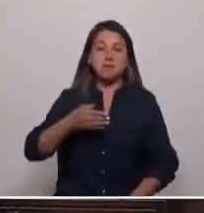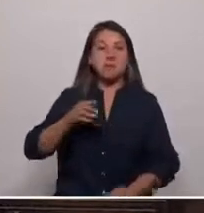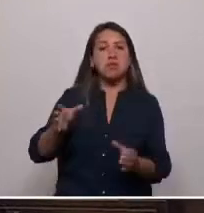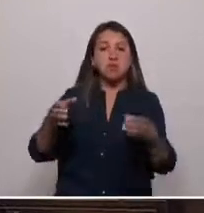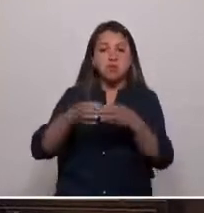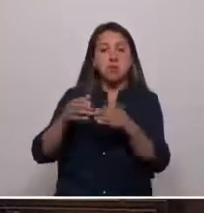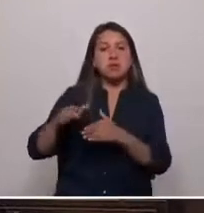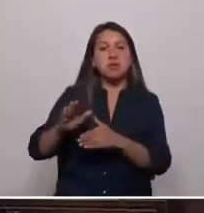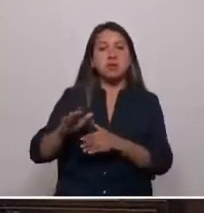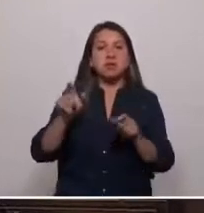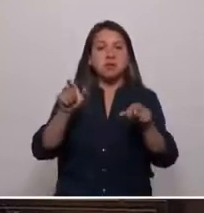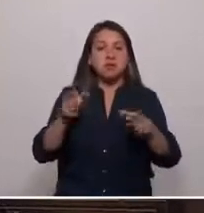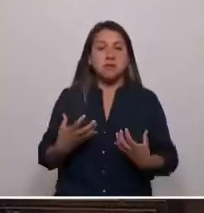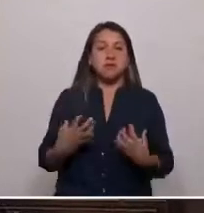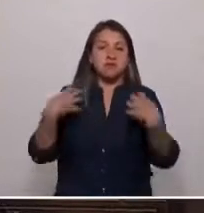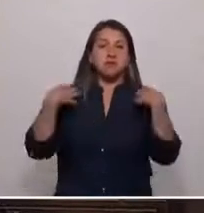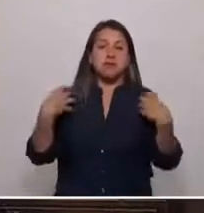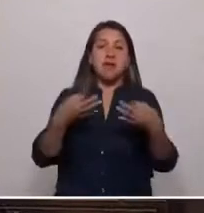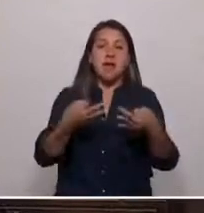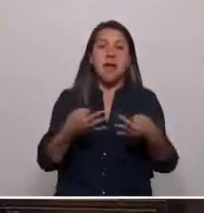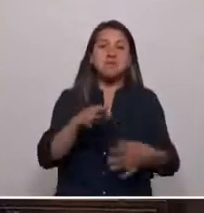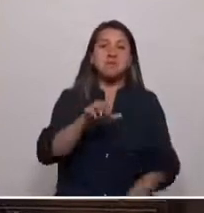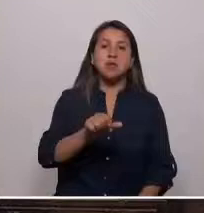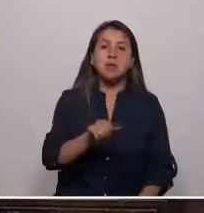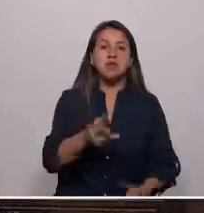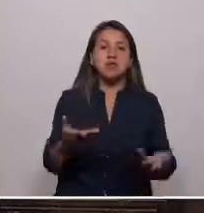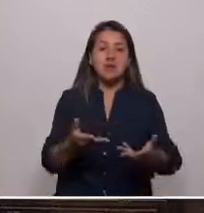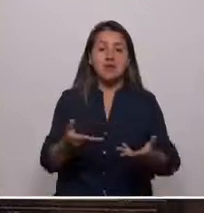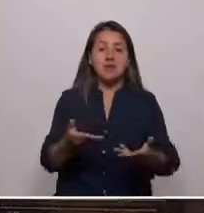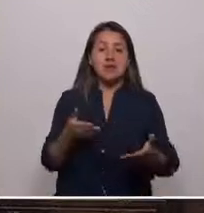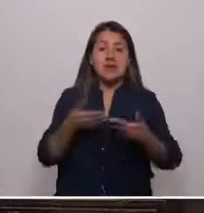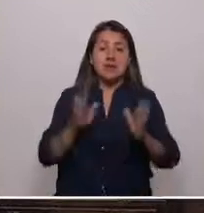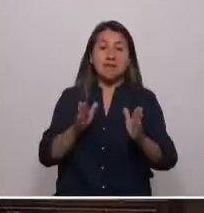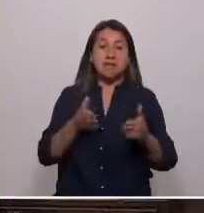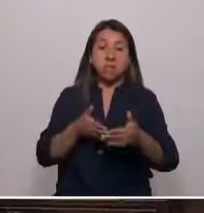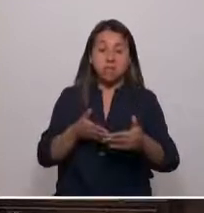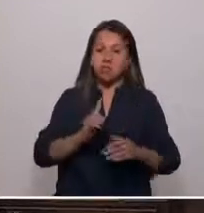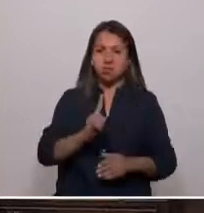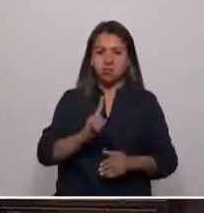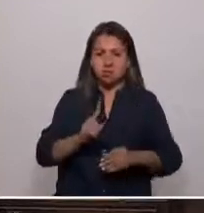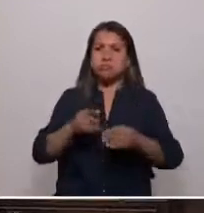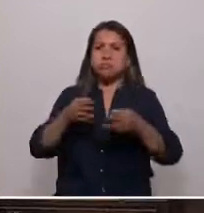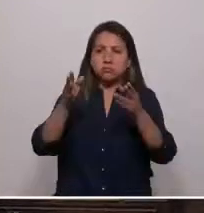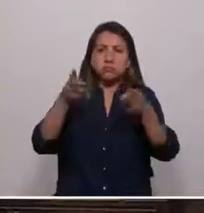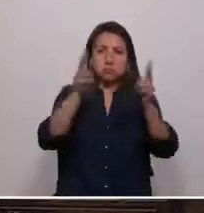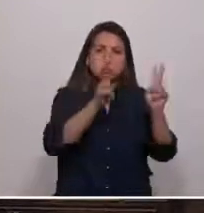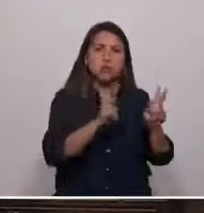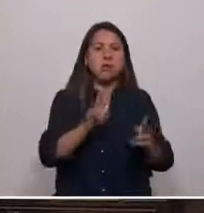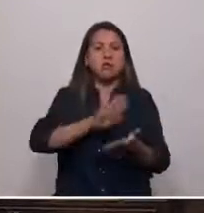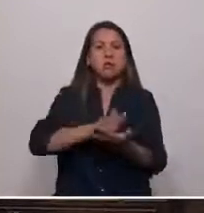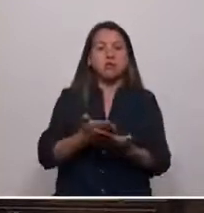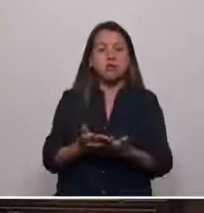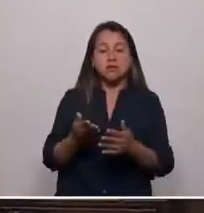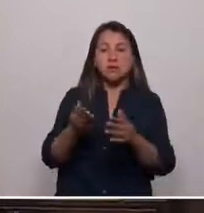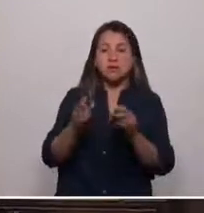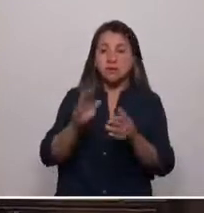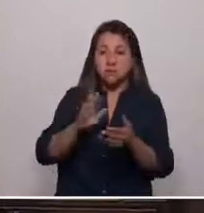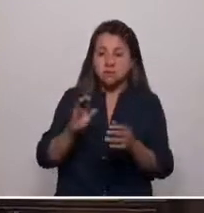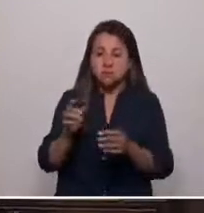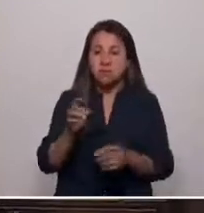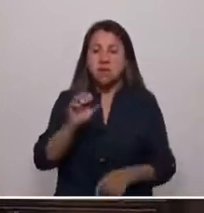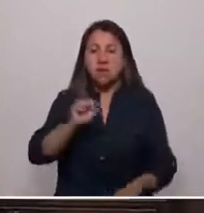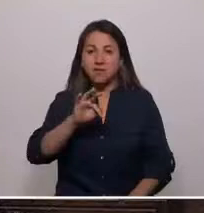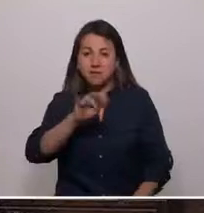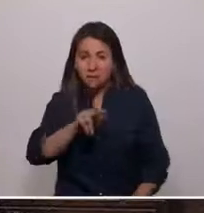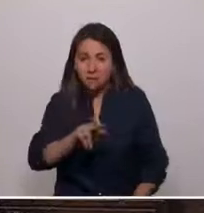ser responsables en asegurar que a nadie se le coarte su libertad de elegir educación, salud, trabajo y previsión. Debemos abrir los ojos